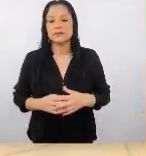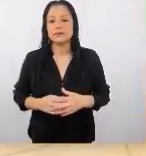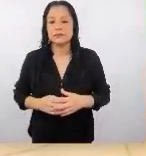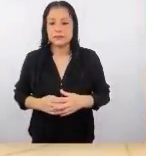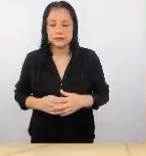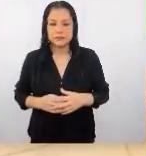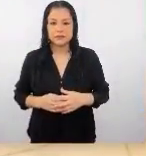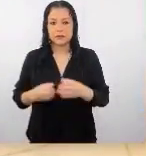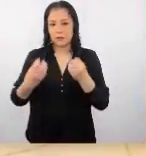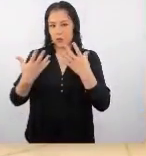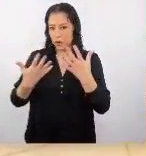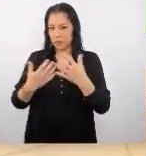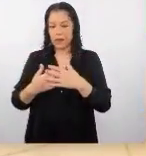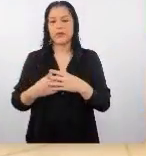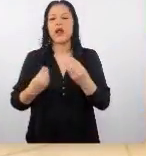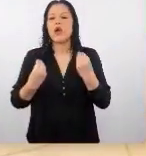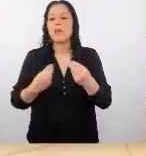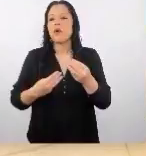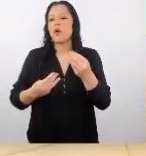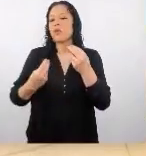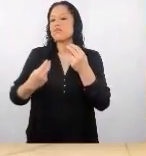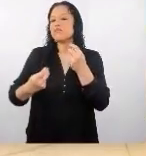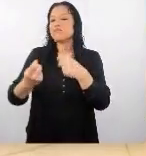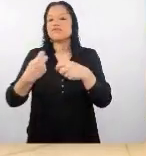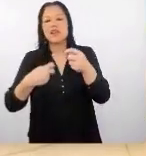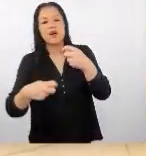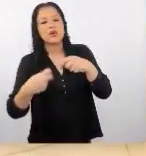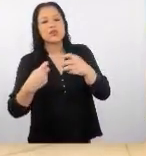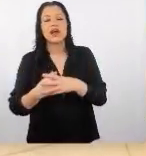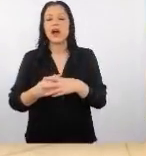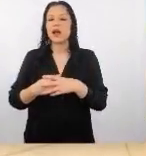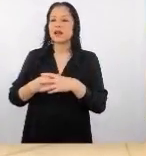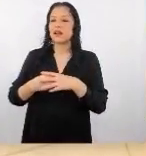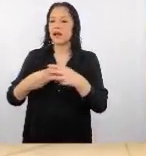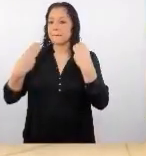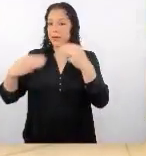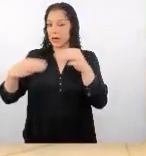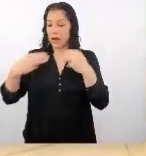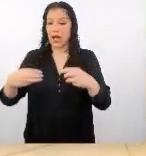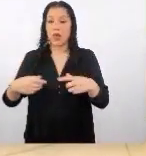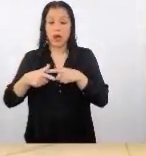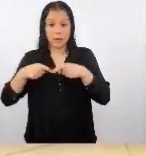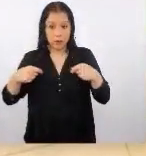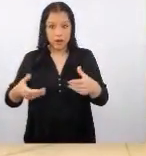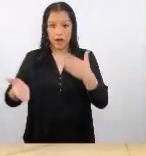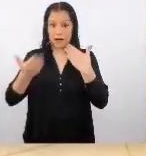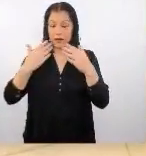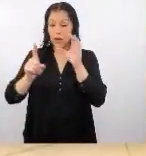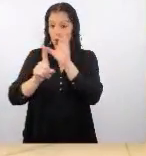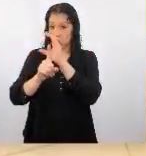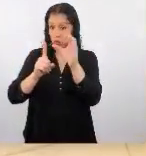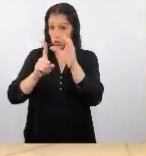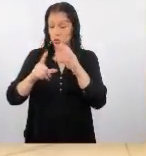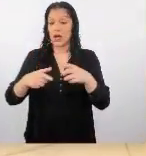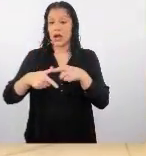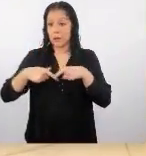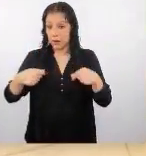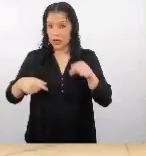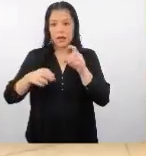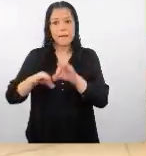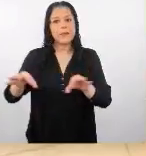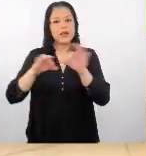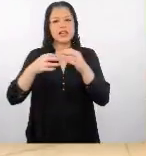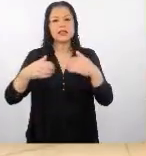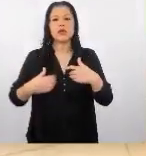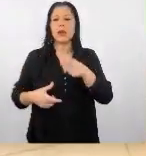muy bien respecto a cómo negociar en el mercado japonés respecto a la cultura japonés es importante contar con